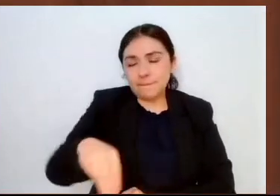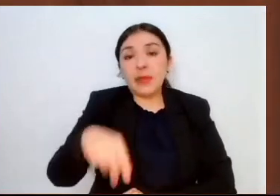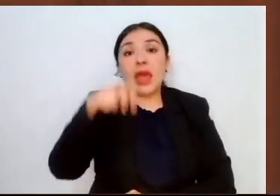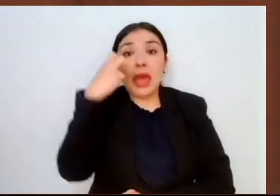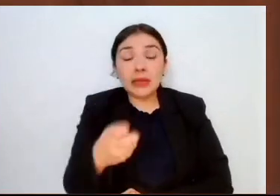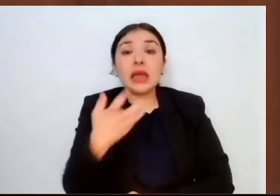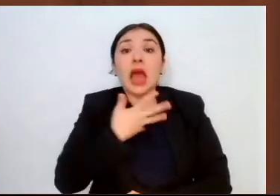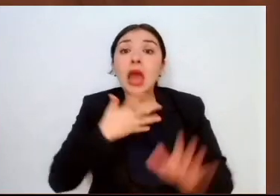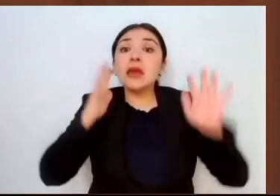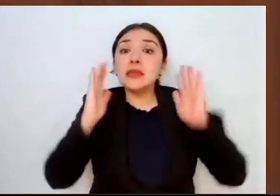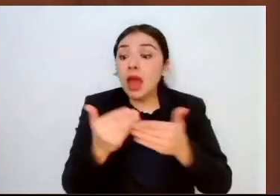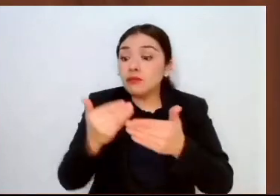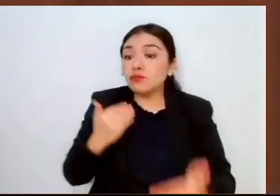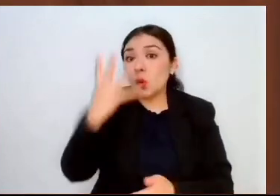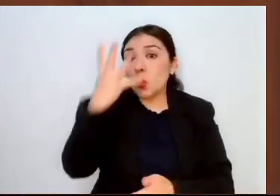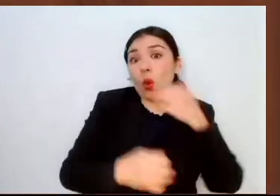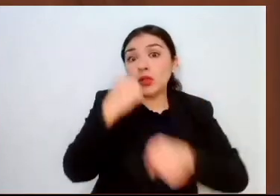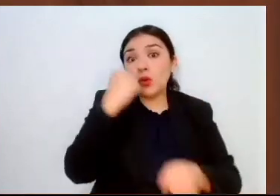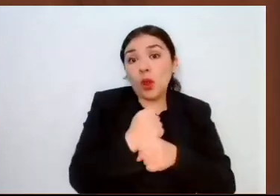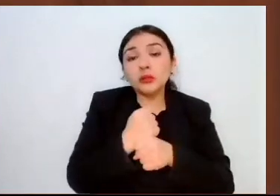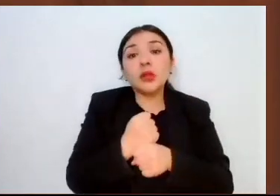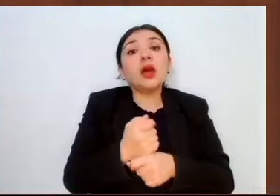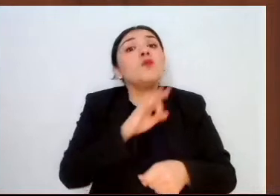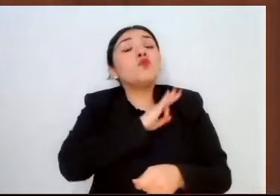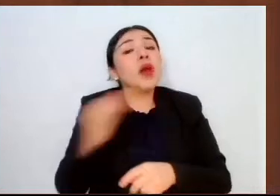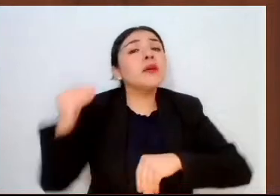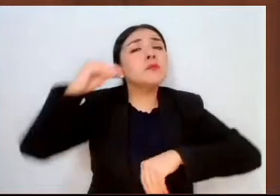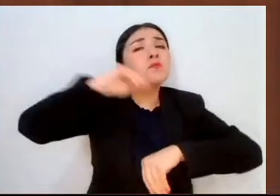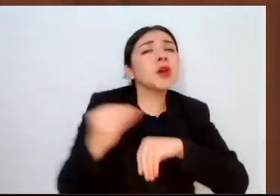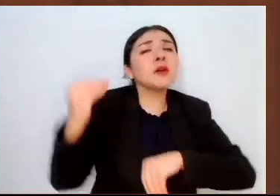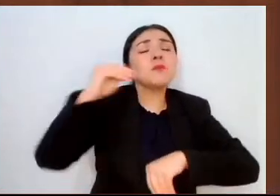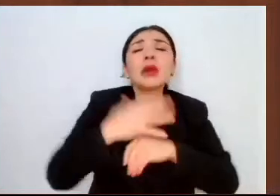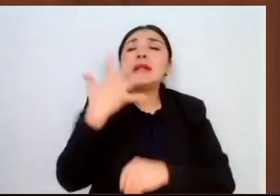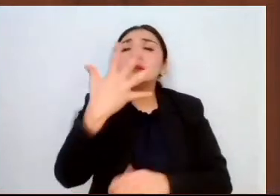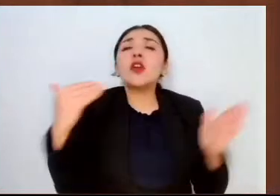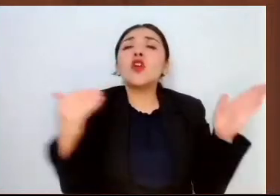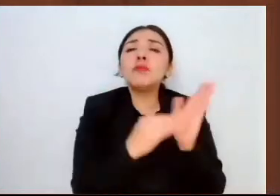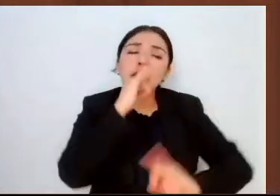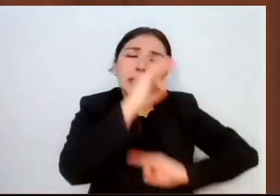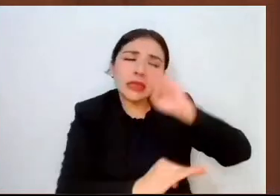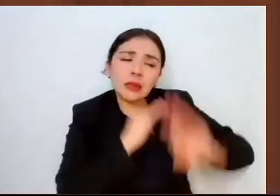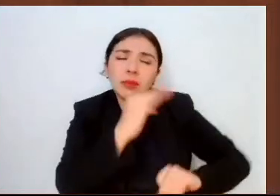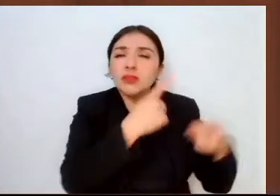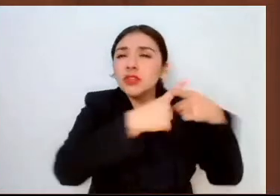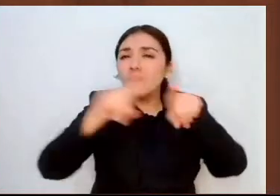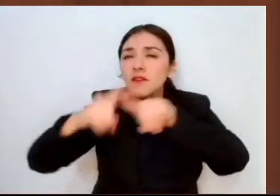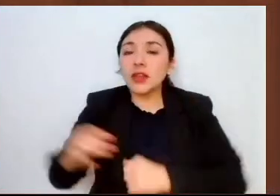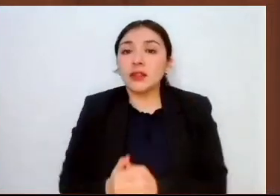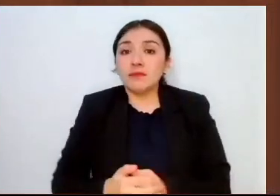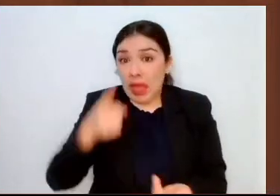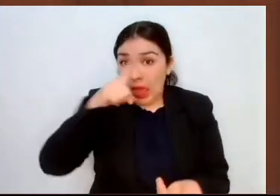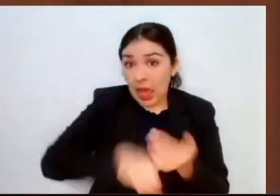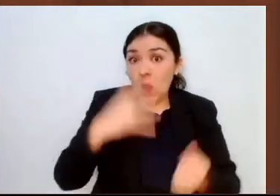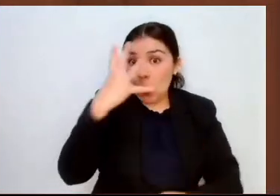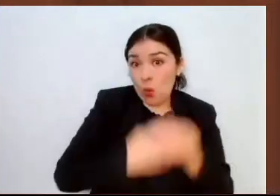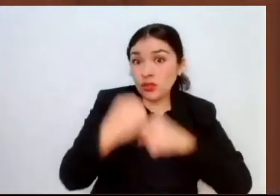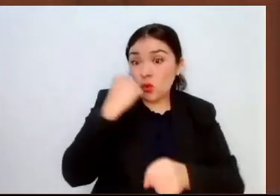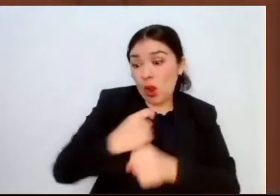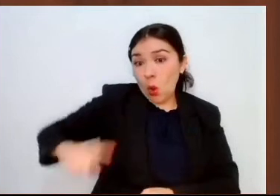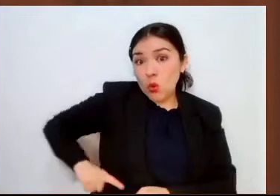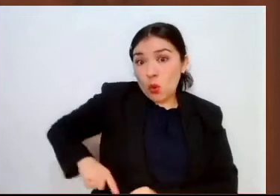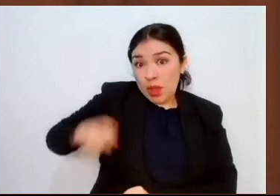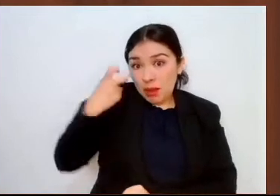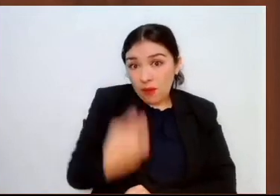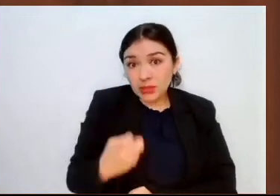años de gobierno cerca de cinco mil tratamientos. Durante los cuatro años de gobierno